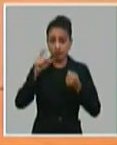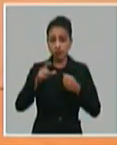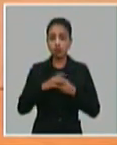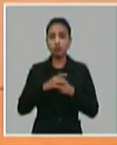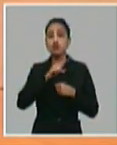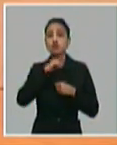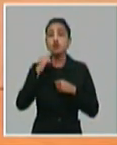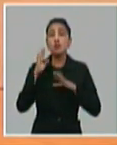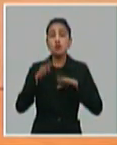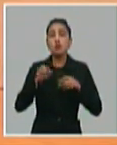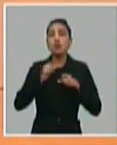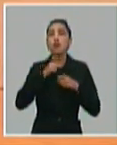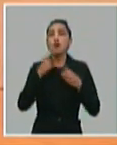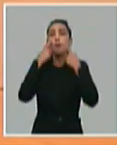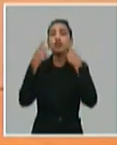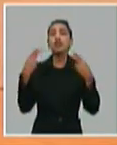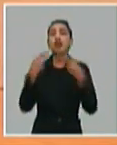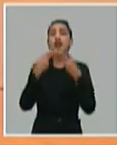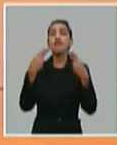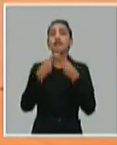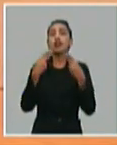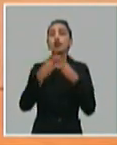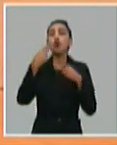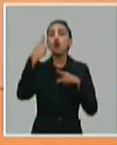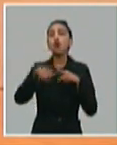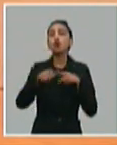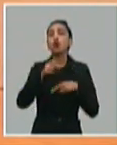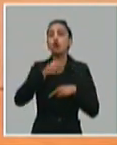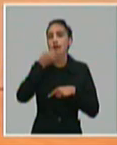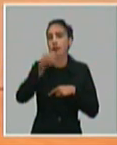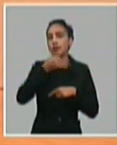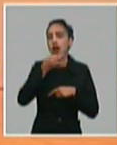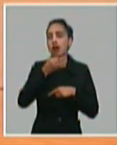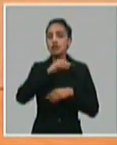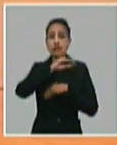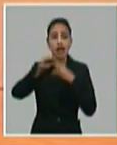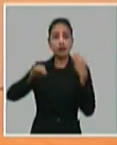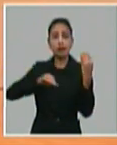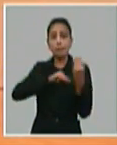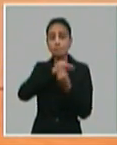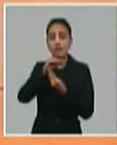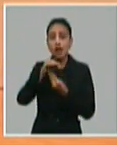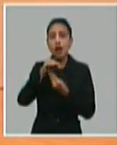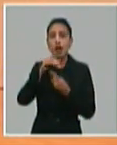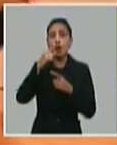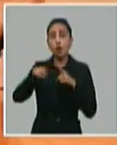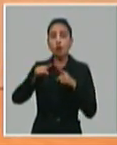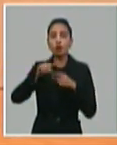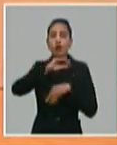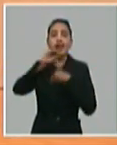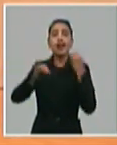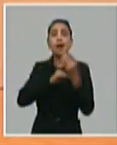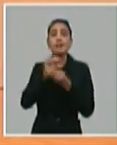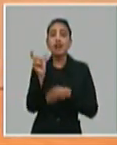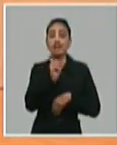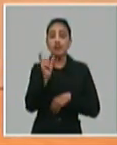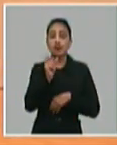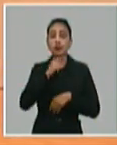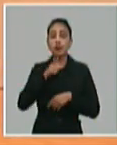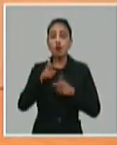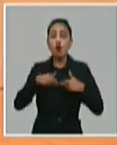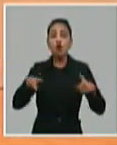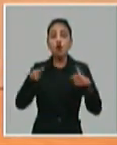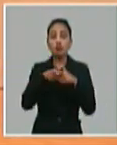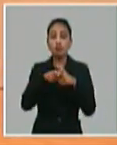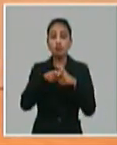suspensión de importantes eventos, y otros incluso se han redimensionado, otros han sido pospuestos, como es el Congreso de